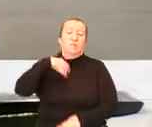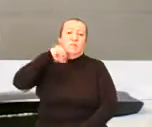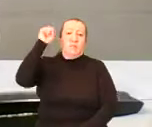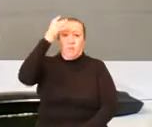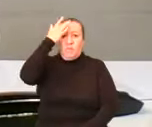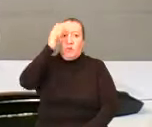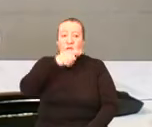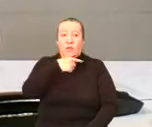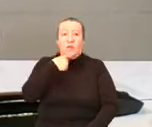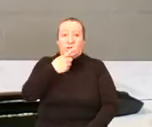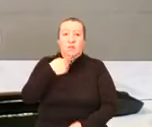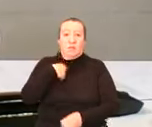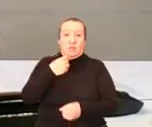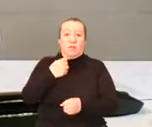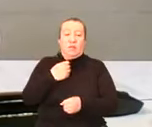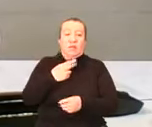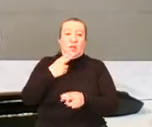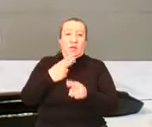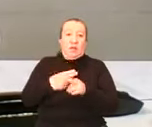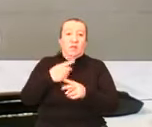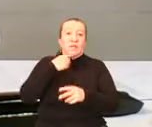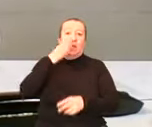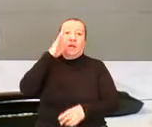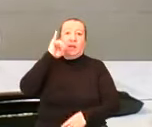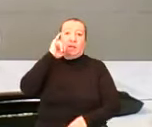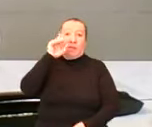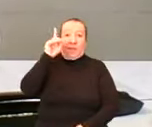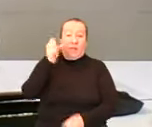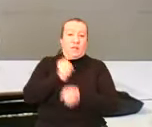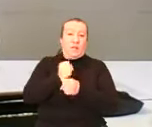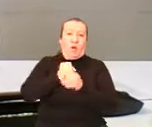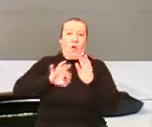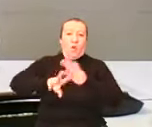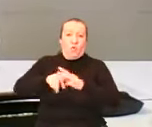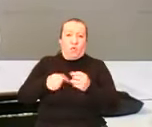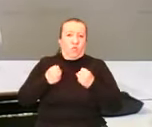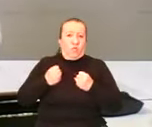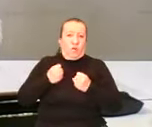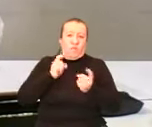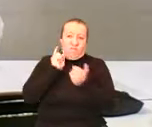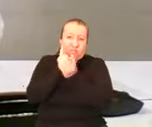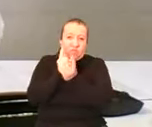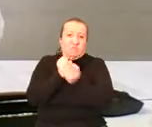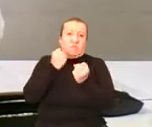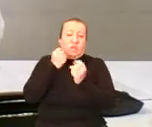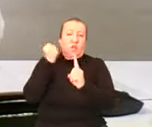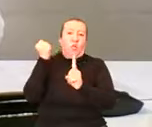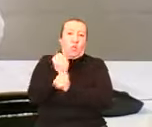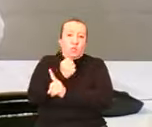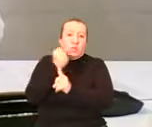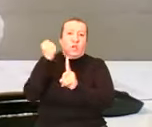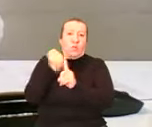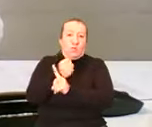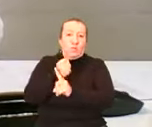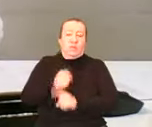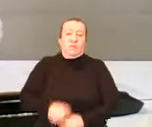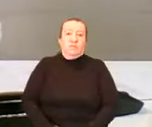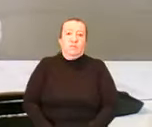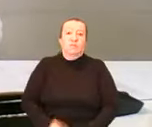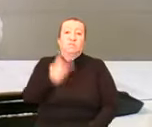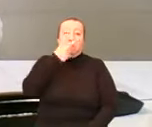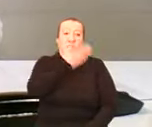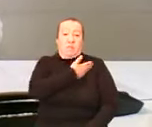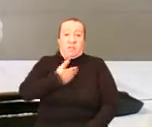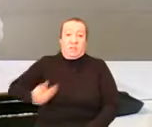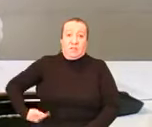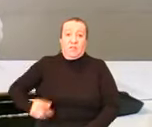Yo trabajé con el BI, unas corruptelas terribles. Tuve que enfrentarlo, ¿no? Y después venía a pedir hasta disculpas al vicepresidente del BI por todo lo que ya tenía que